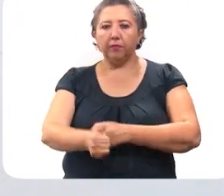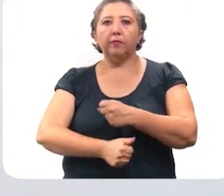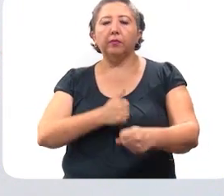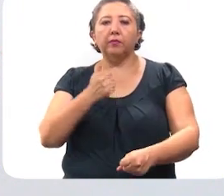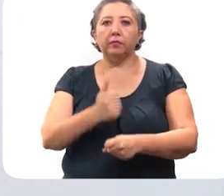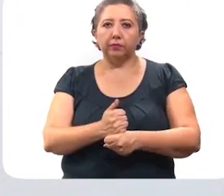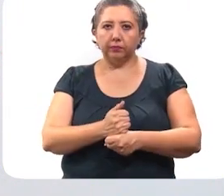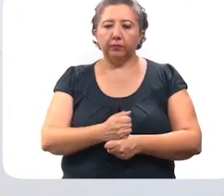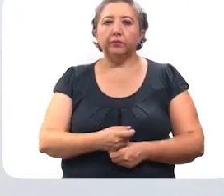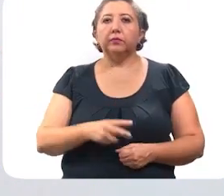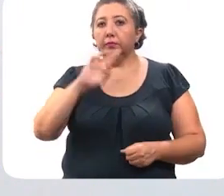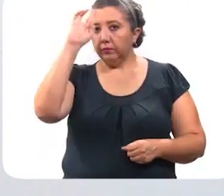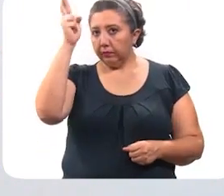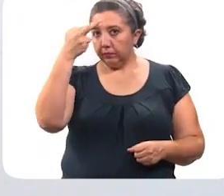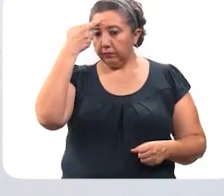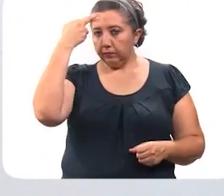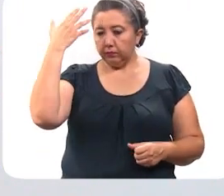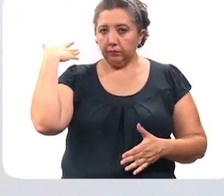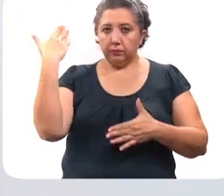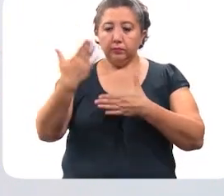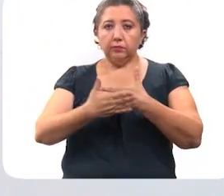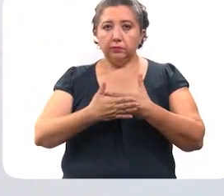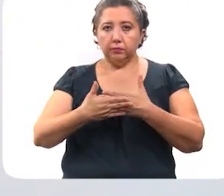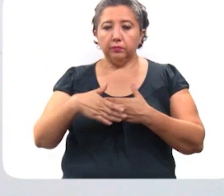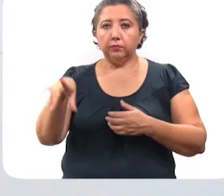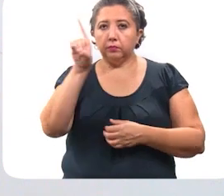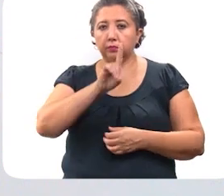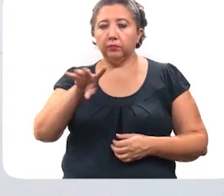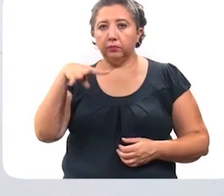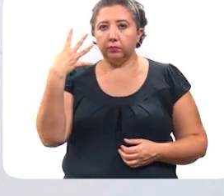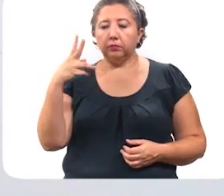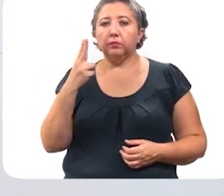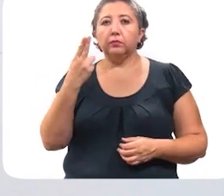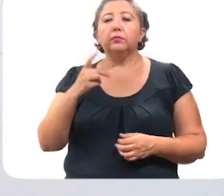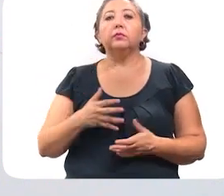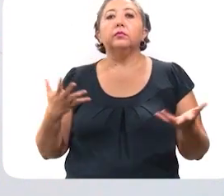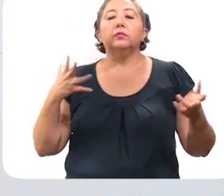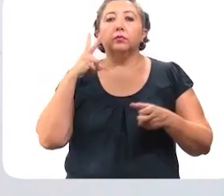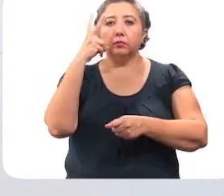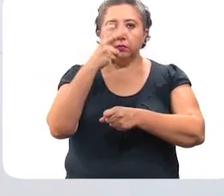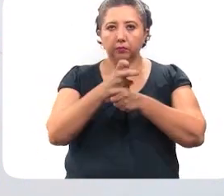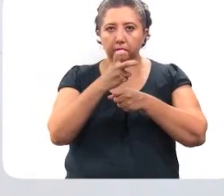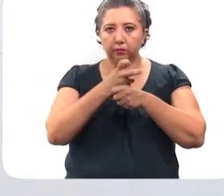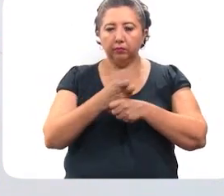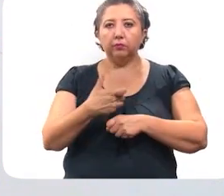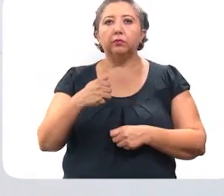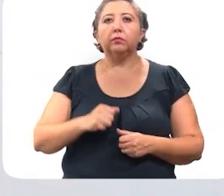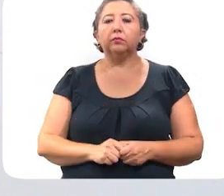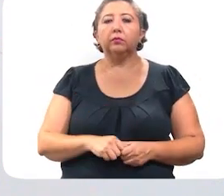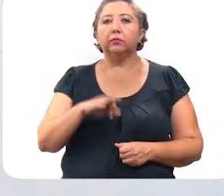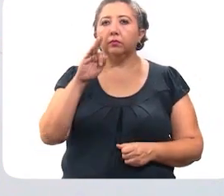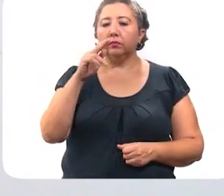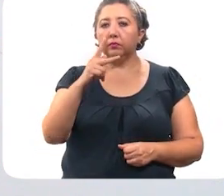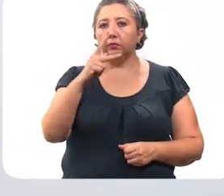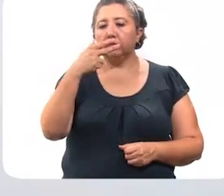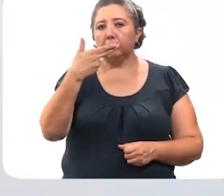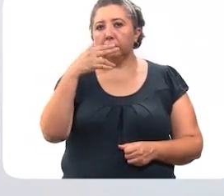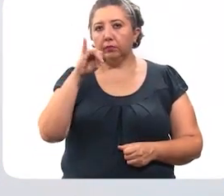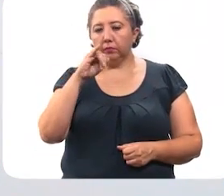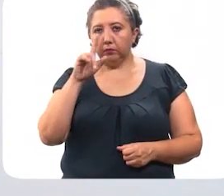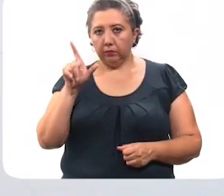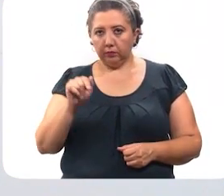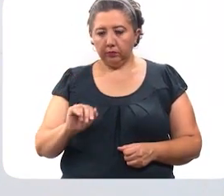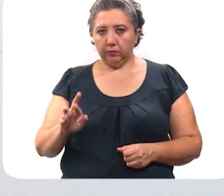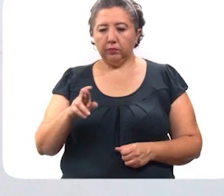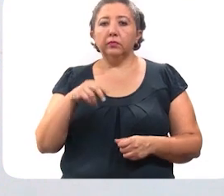años. Hay que recordar que el próximo domingo 14 de noviembre se aplicarán segundas dosis de la farmacéutica Pfizer contra este